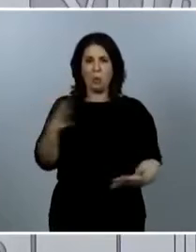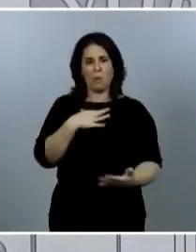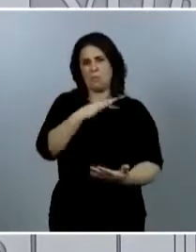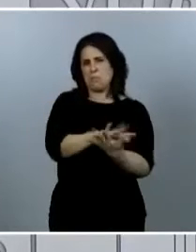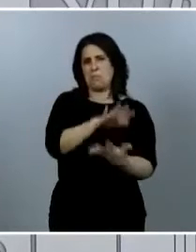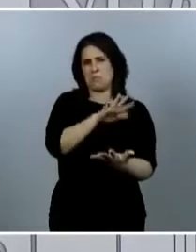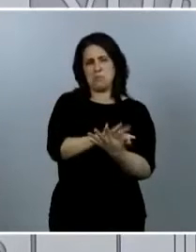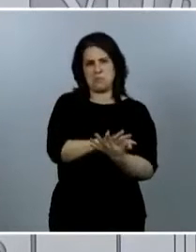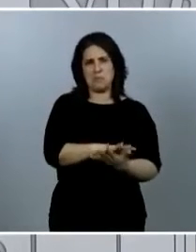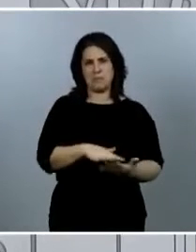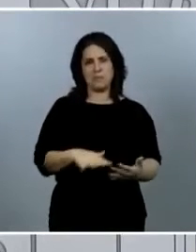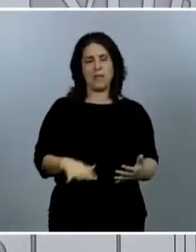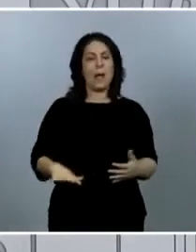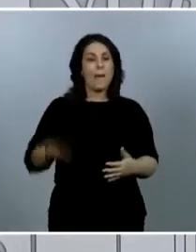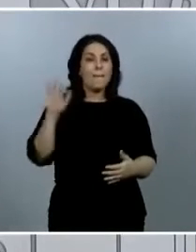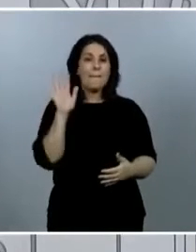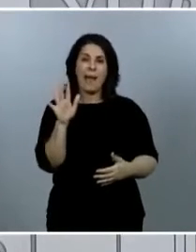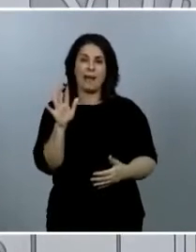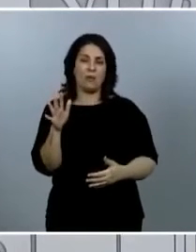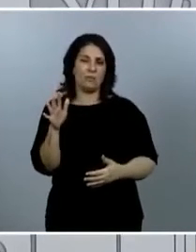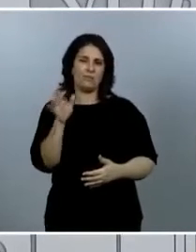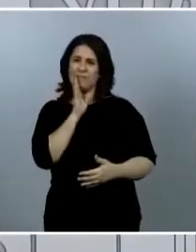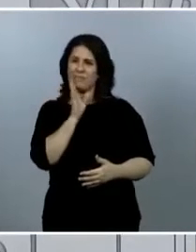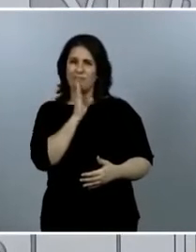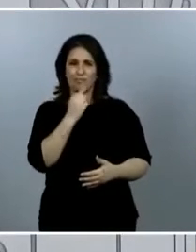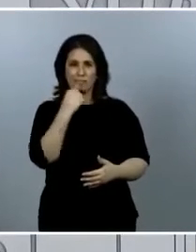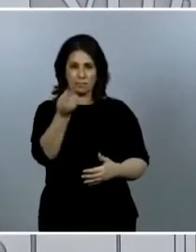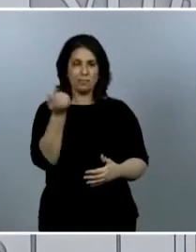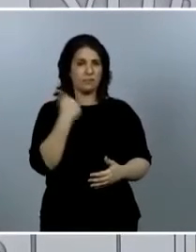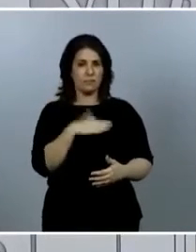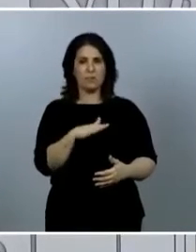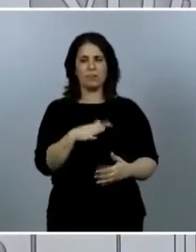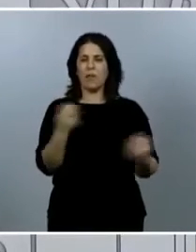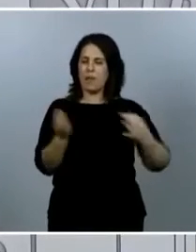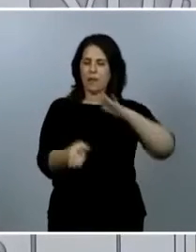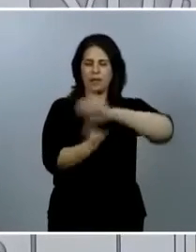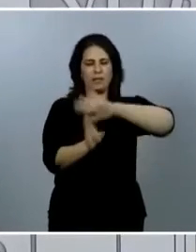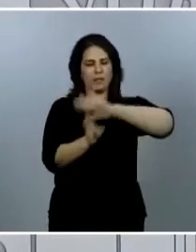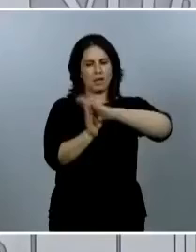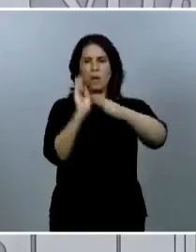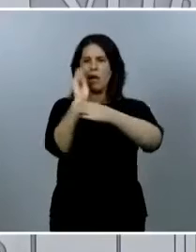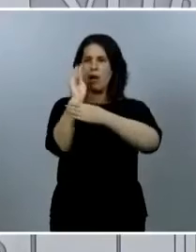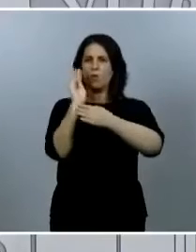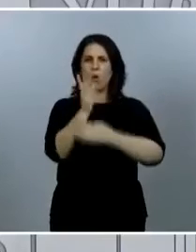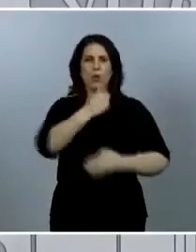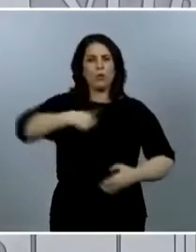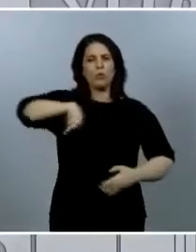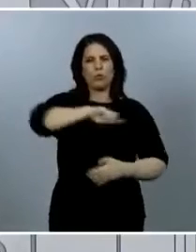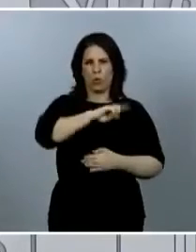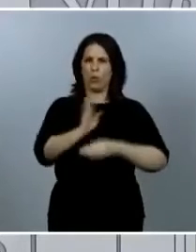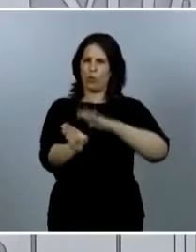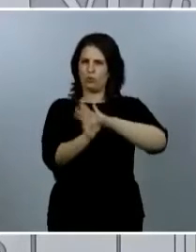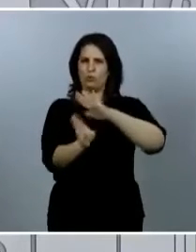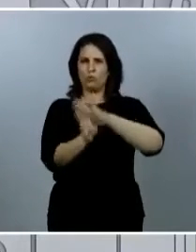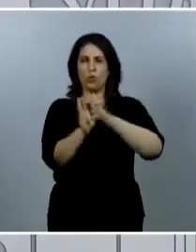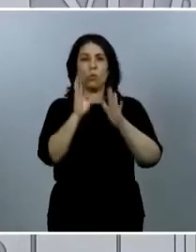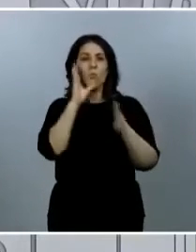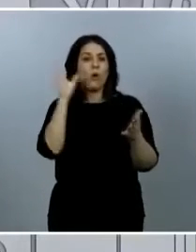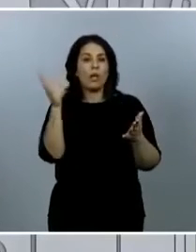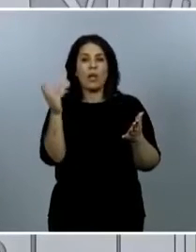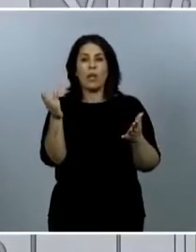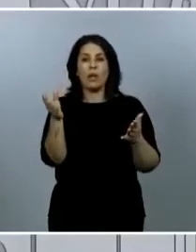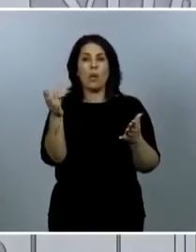pero, como estoy diciendo, tenemos que seguir manteniendo las medidas de precaución todos, porque cualquier día, cualquiera de estos brotes